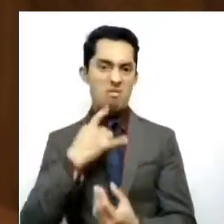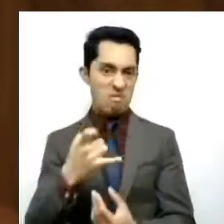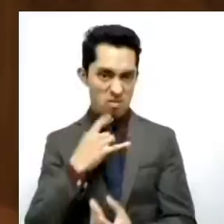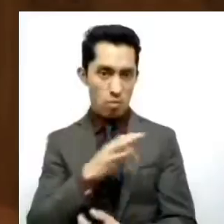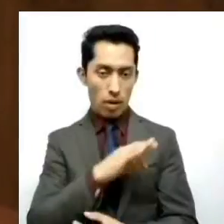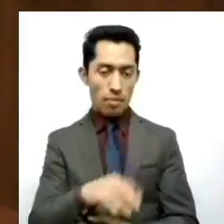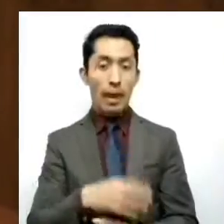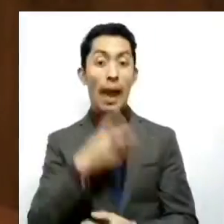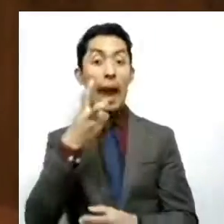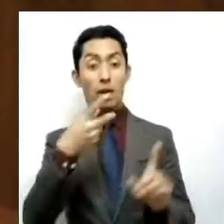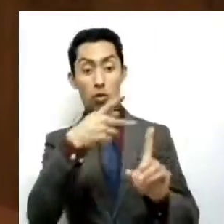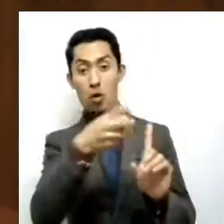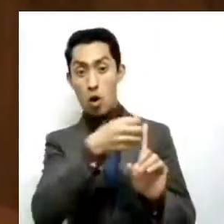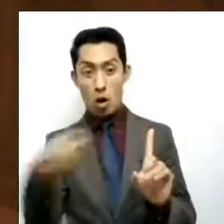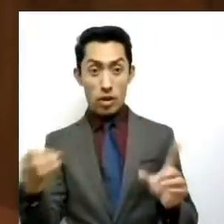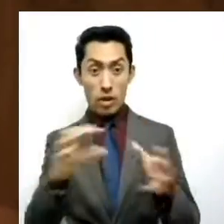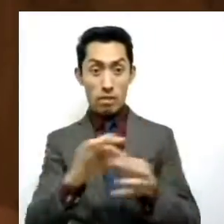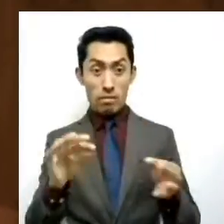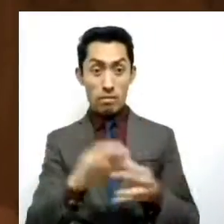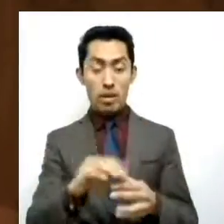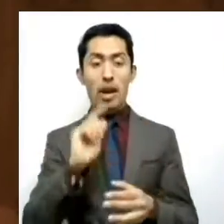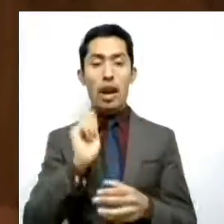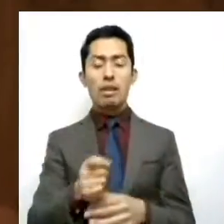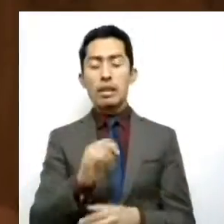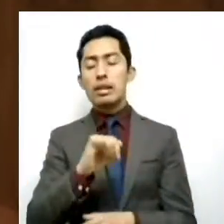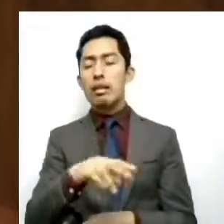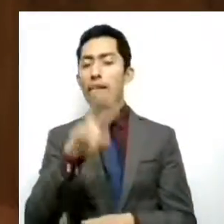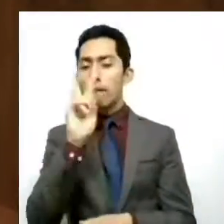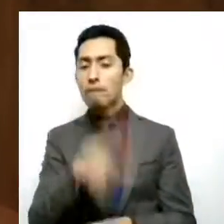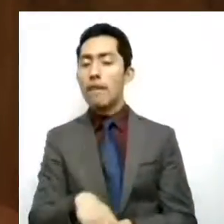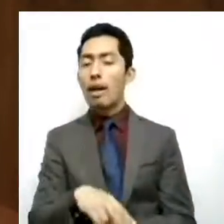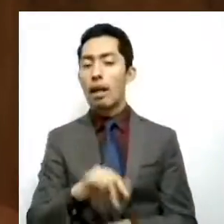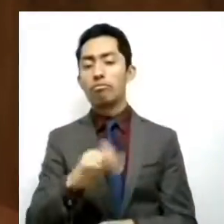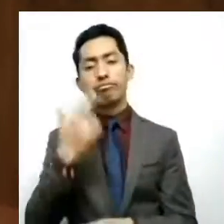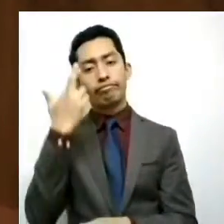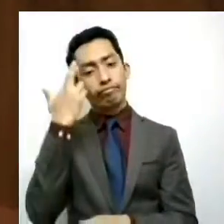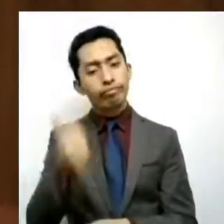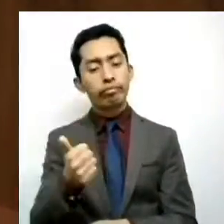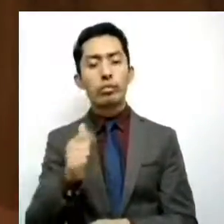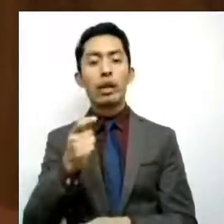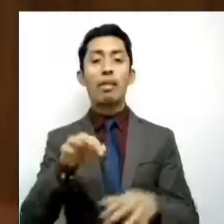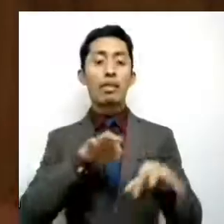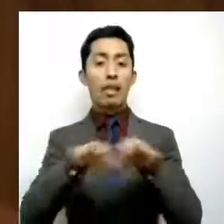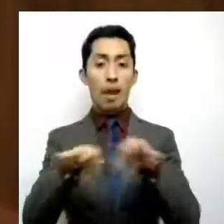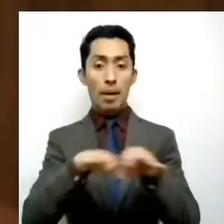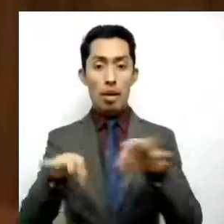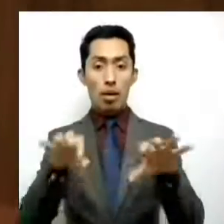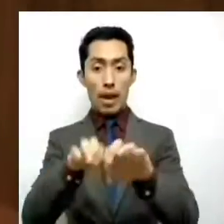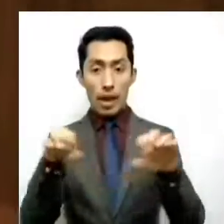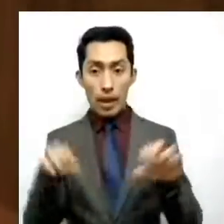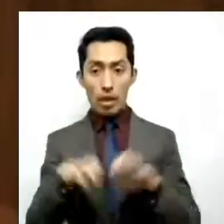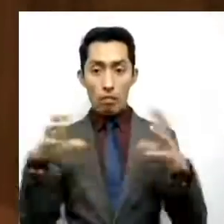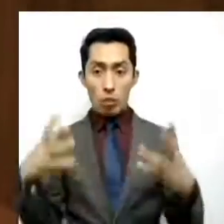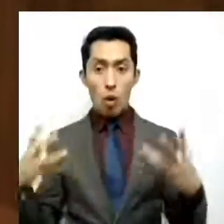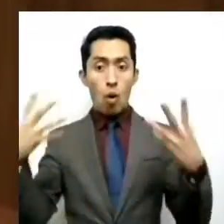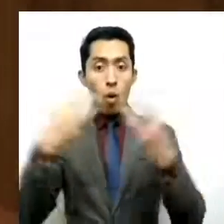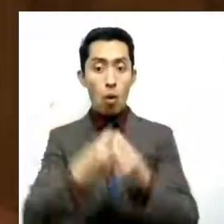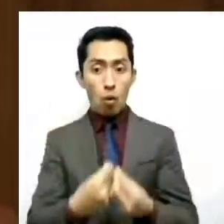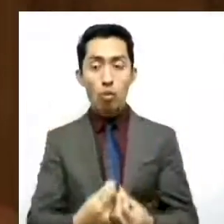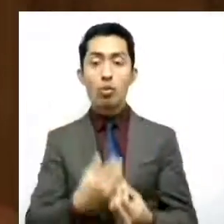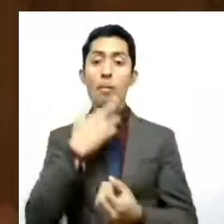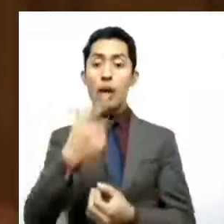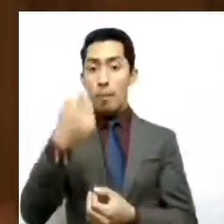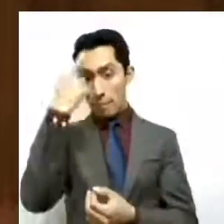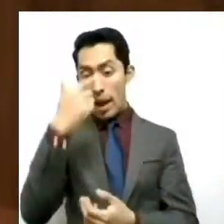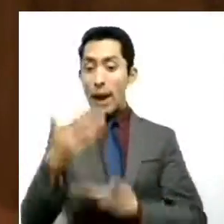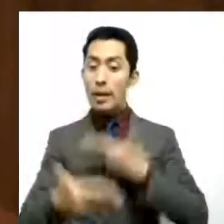bien ilustra aquello que es una gran verdad, el trabajo en colaboración en equipo y al servicio de